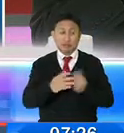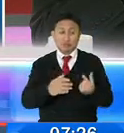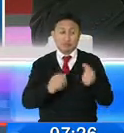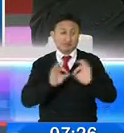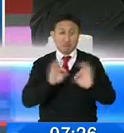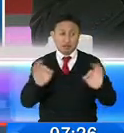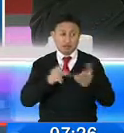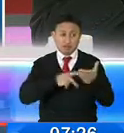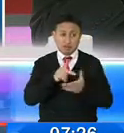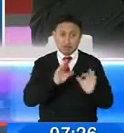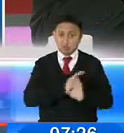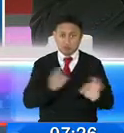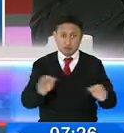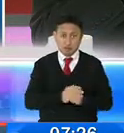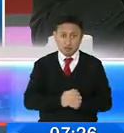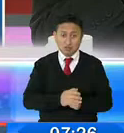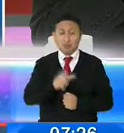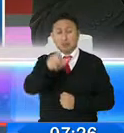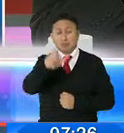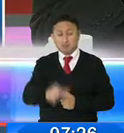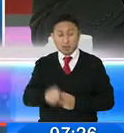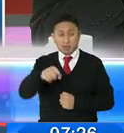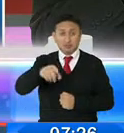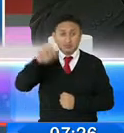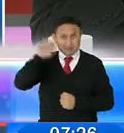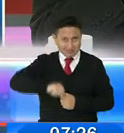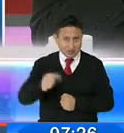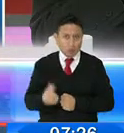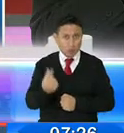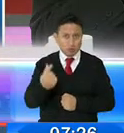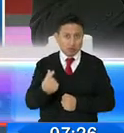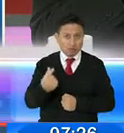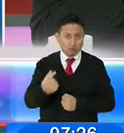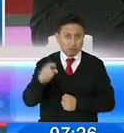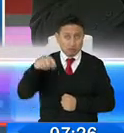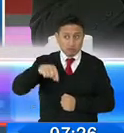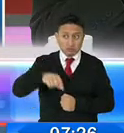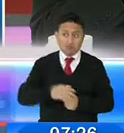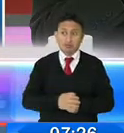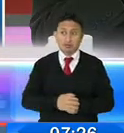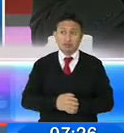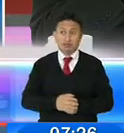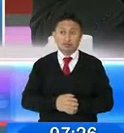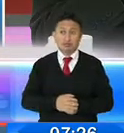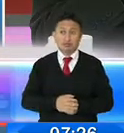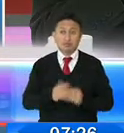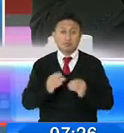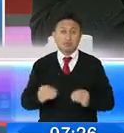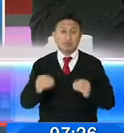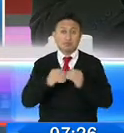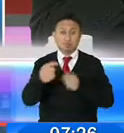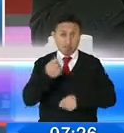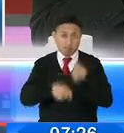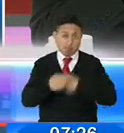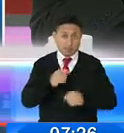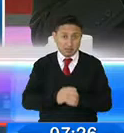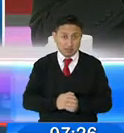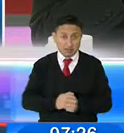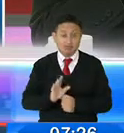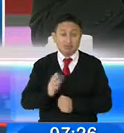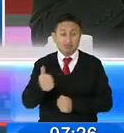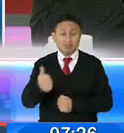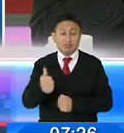tendrán que pagar. Quienes deberán pagar son aquellos contribuyentes que han tenido utilidad, que han tenido incremento en sus ventas y que sus